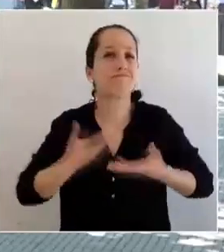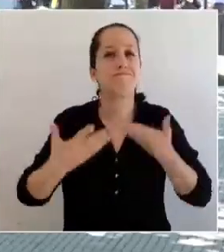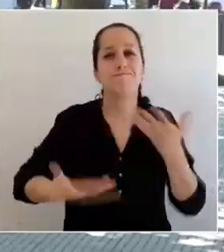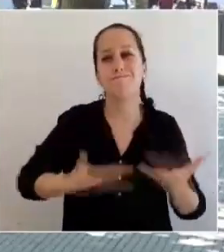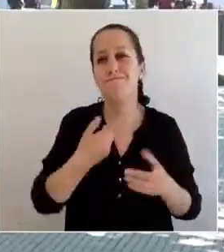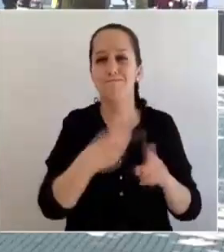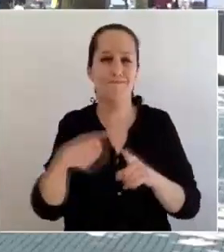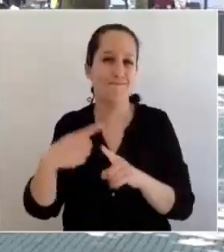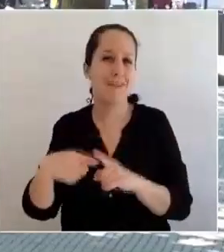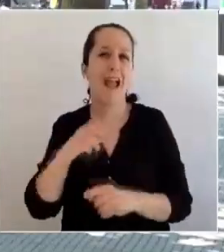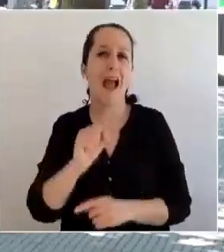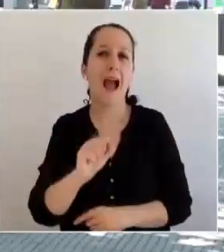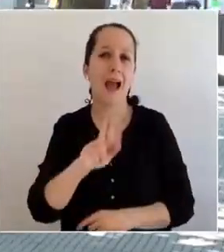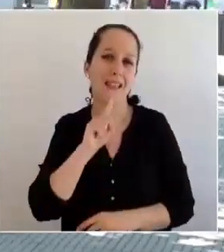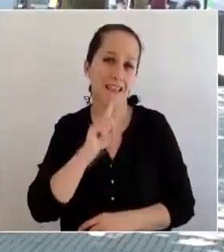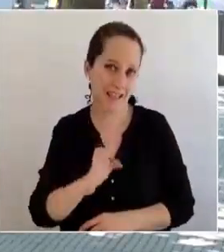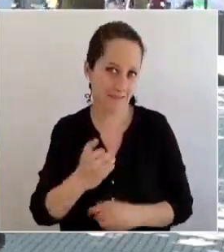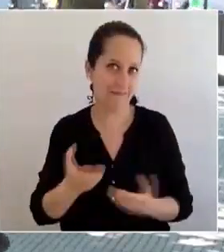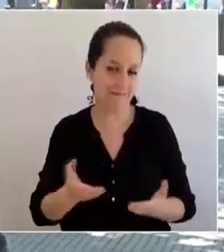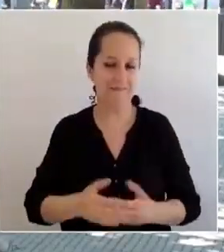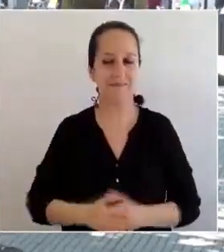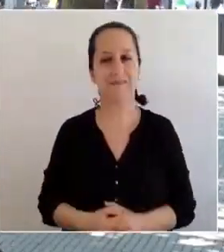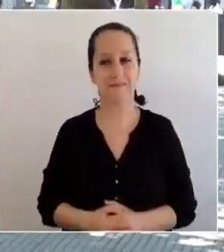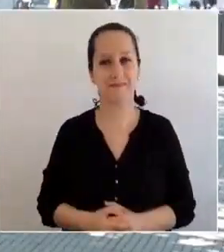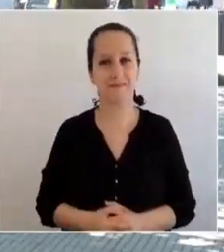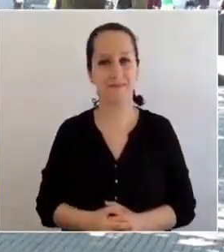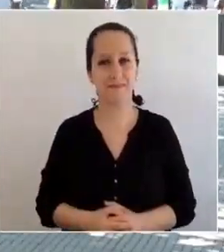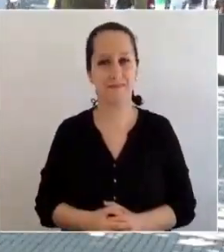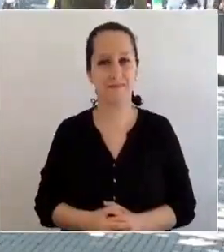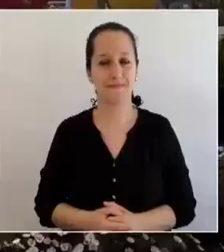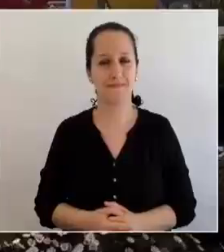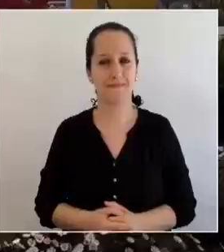expressions here in the Comuna Penquista.